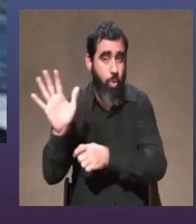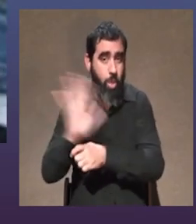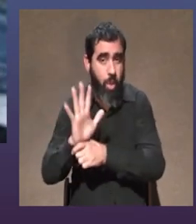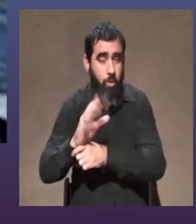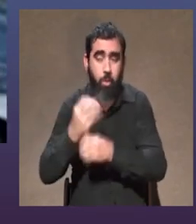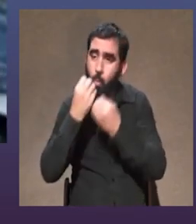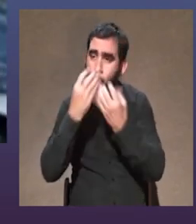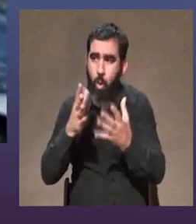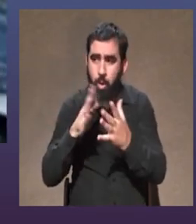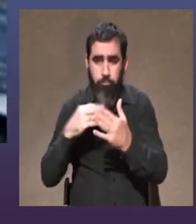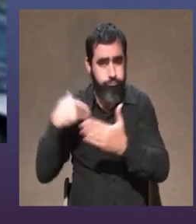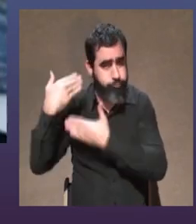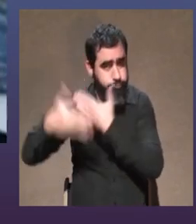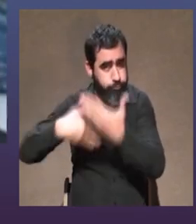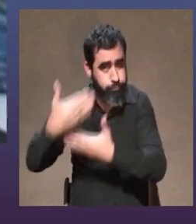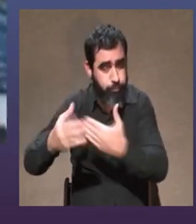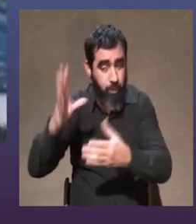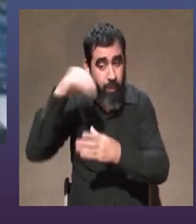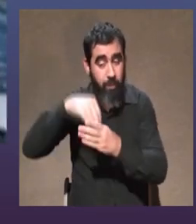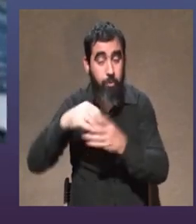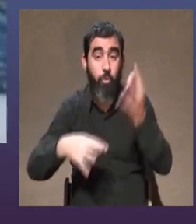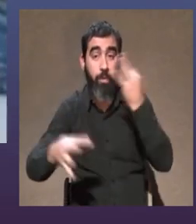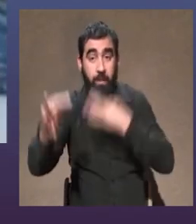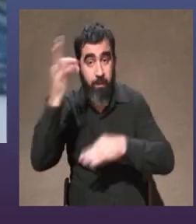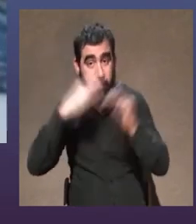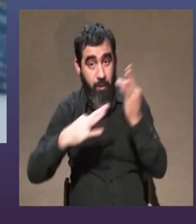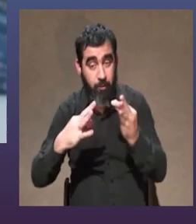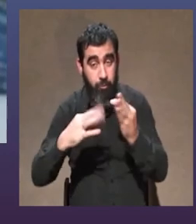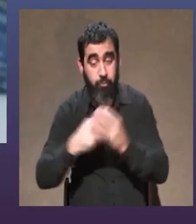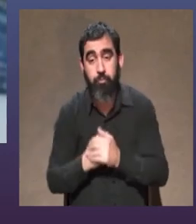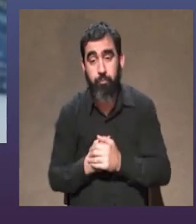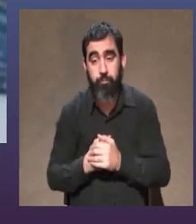han hecho un camino importante dentro del teatro